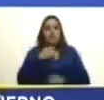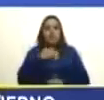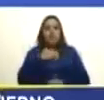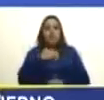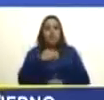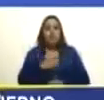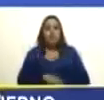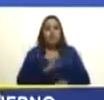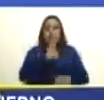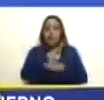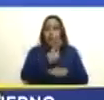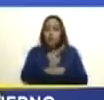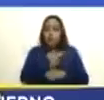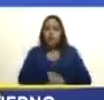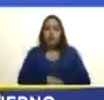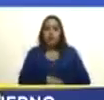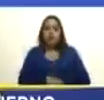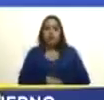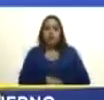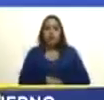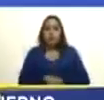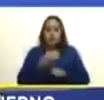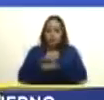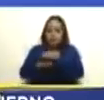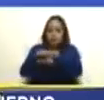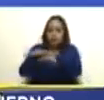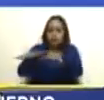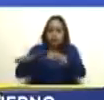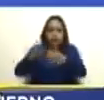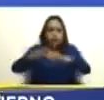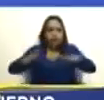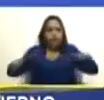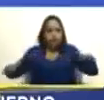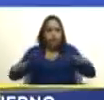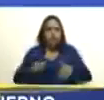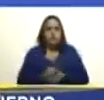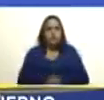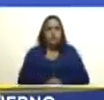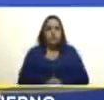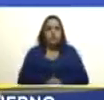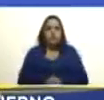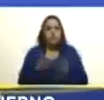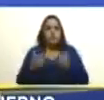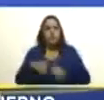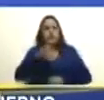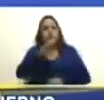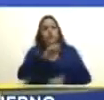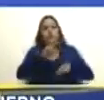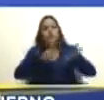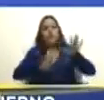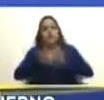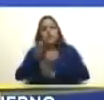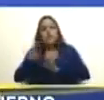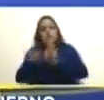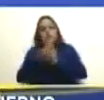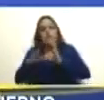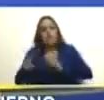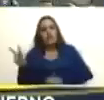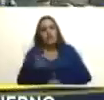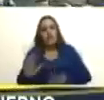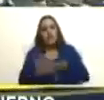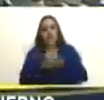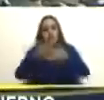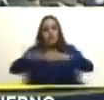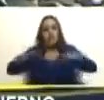preservar la salida de la fachada atlántica de la CIMUT 070 y los derechos de Venezuela sobre el mar